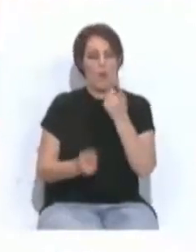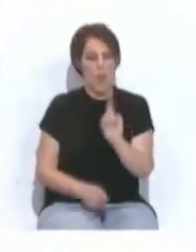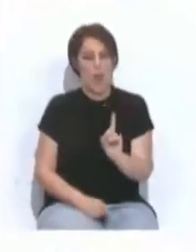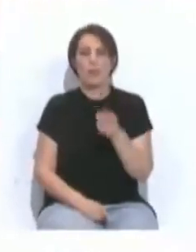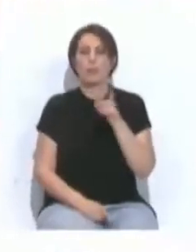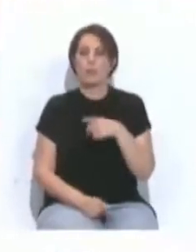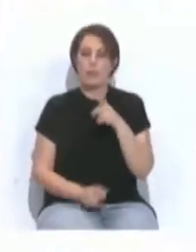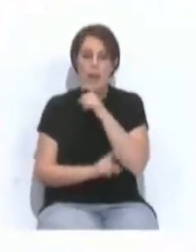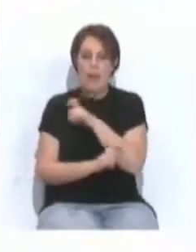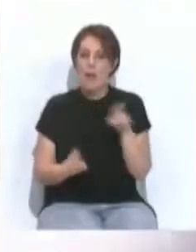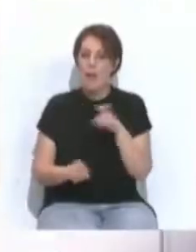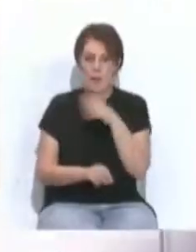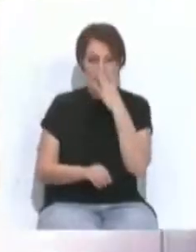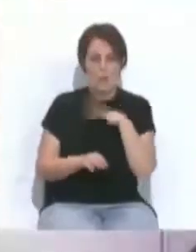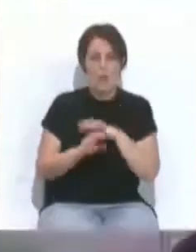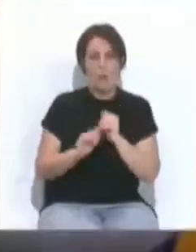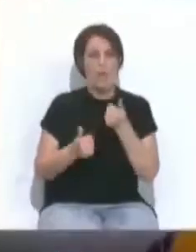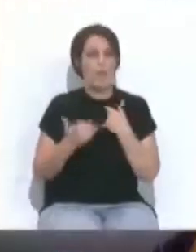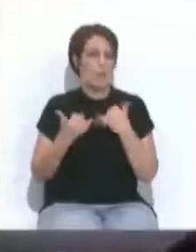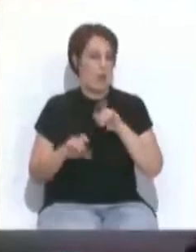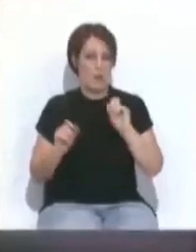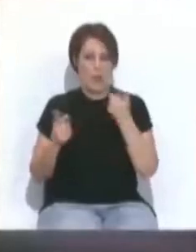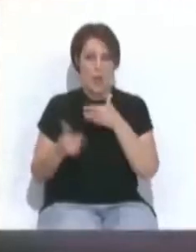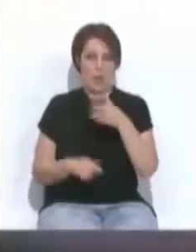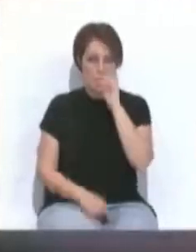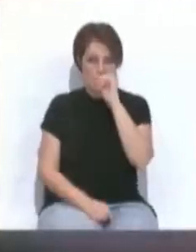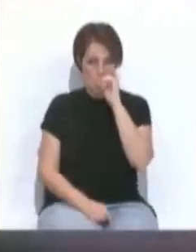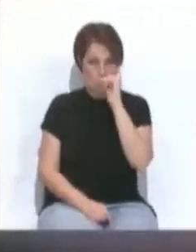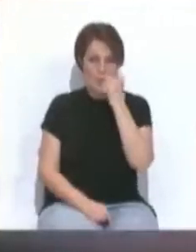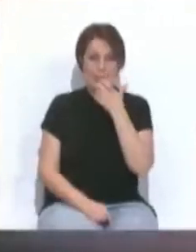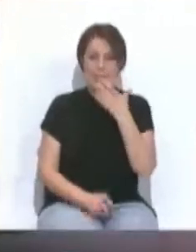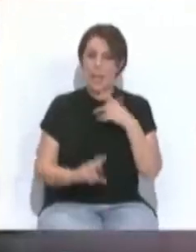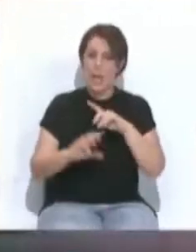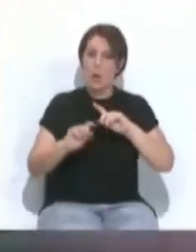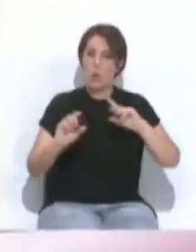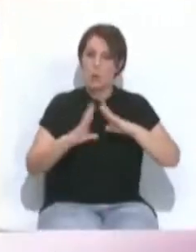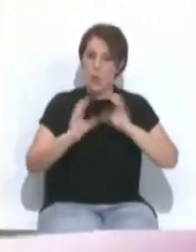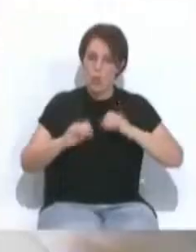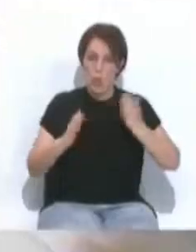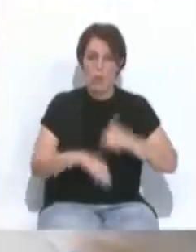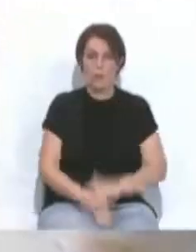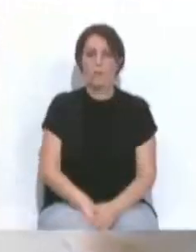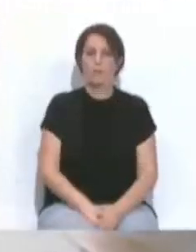y anunciaron huelga para el inicio de las fiestas oficiales en junio si no se llegaba a acuerdo.